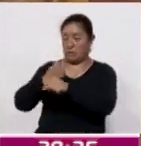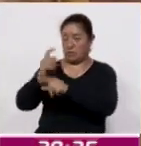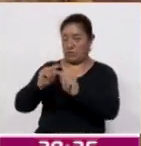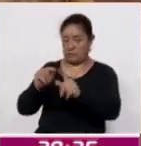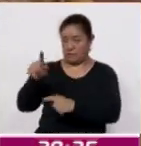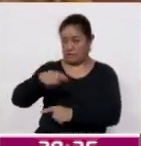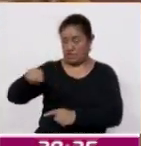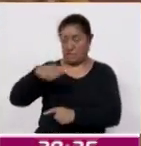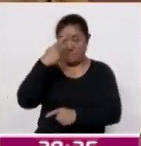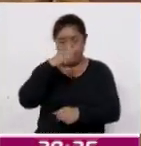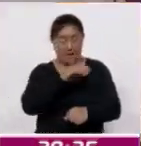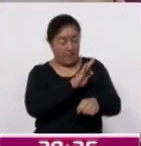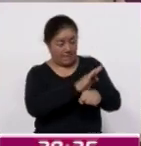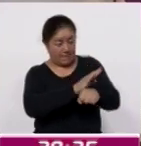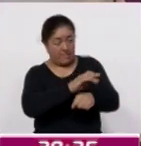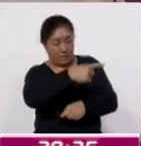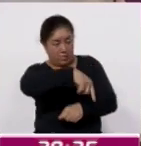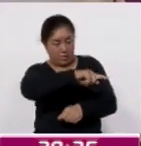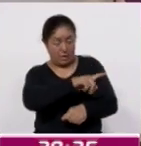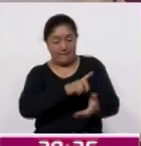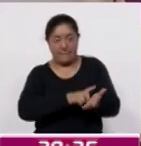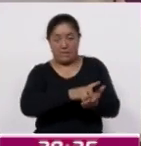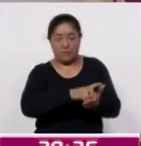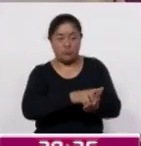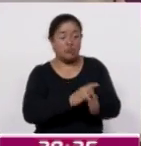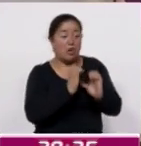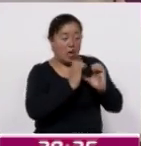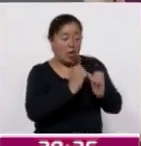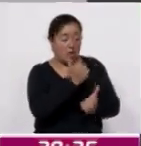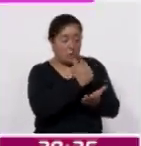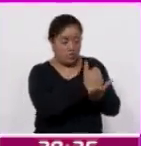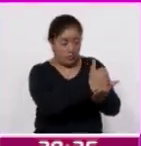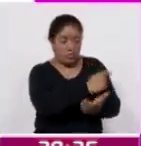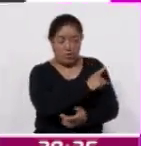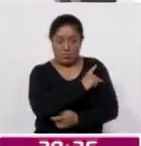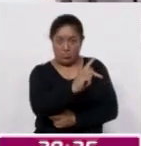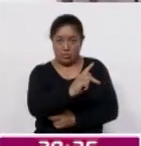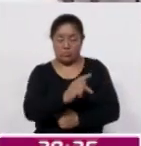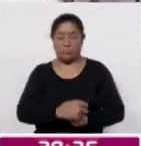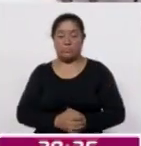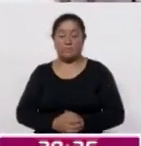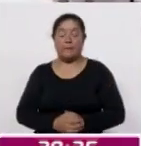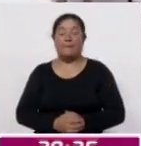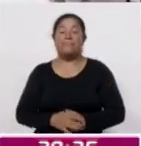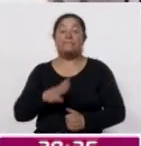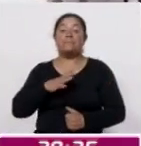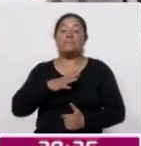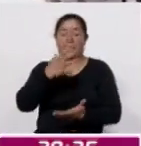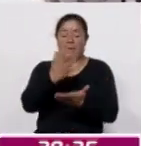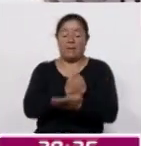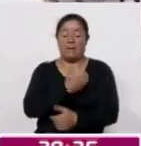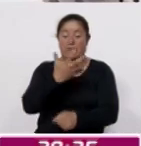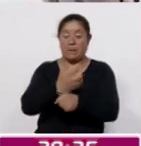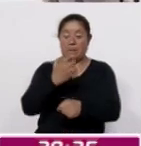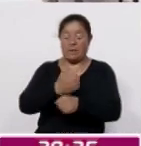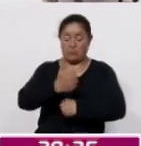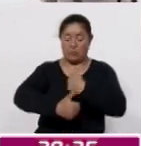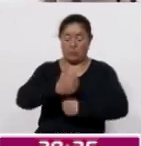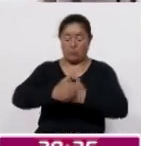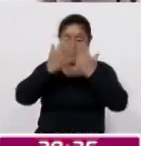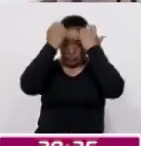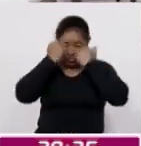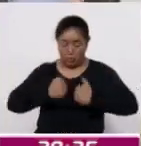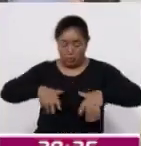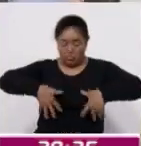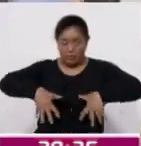el objetivo de proteger los derechos y cubrir las necesidades de este grupo poblacional. Se realizó la premiación del V Concurso Nacional del Zarape,